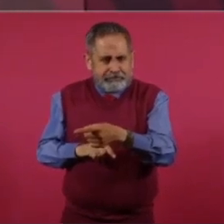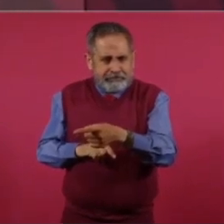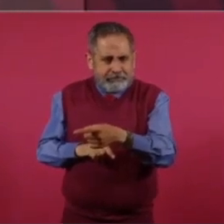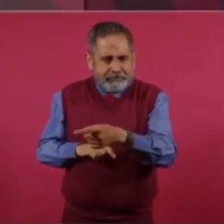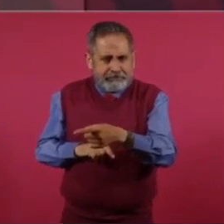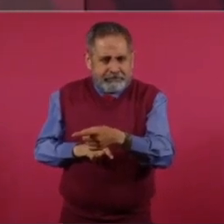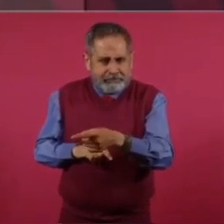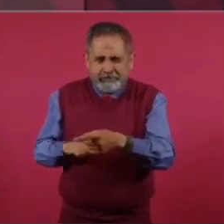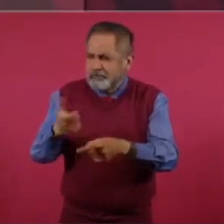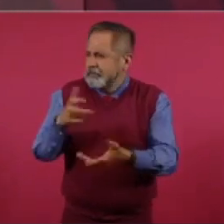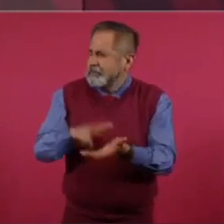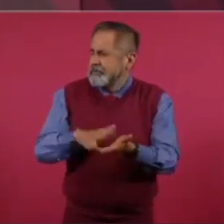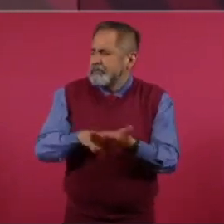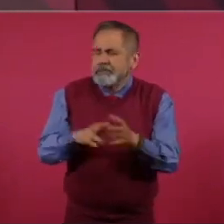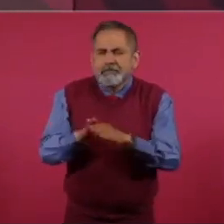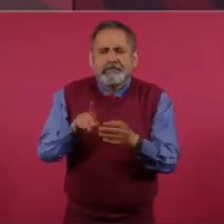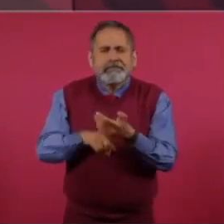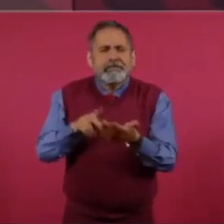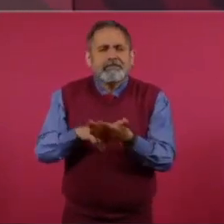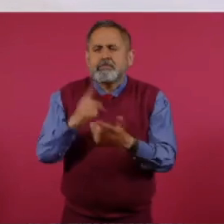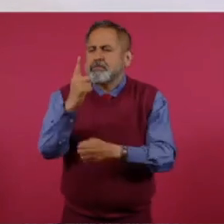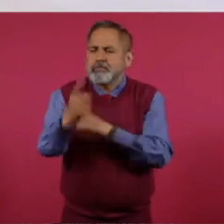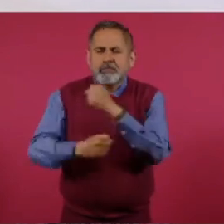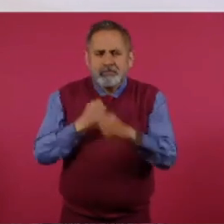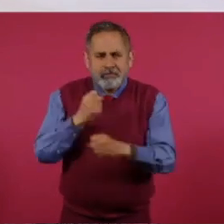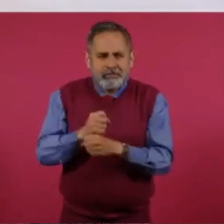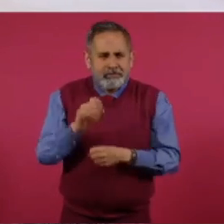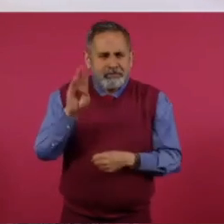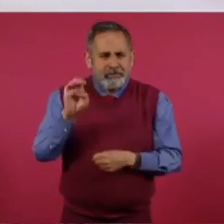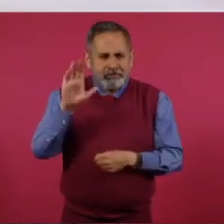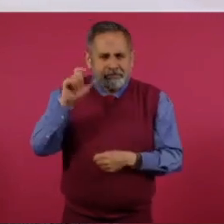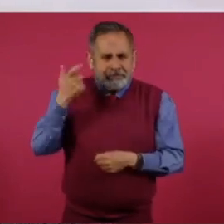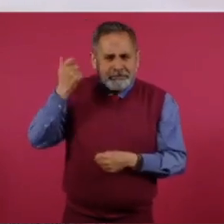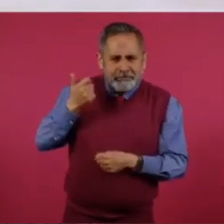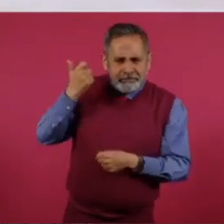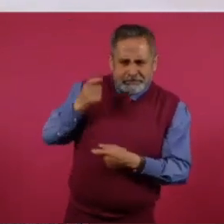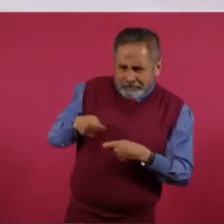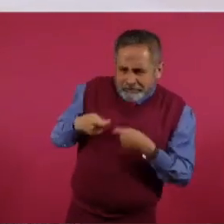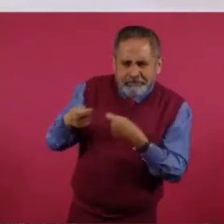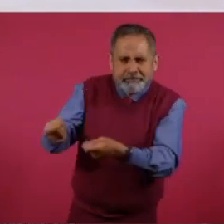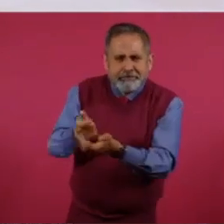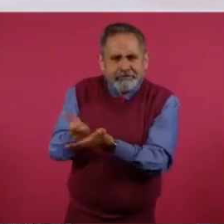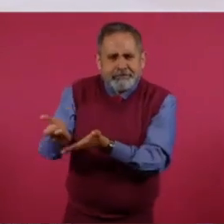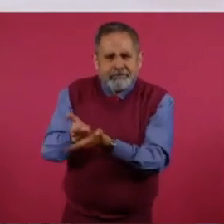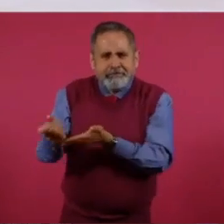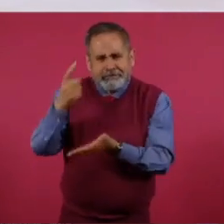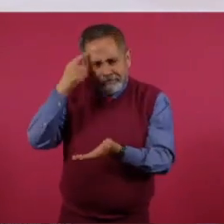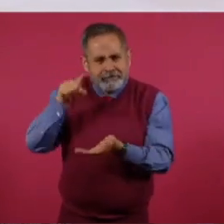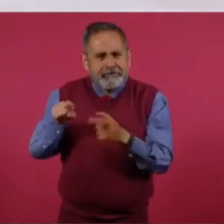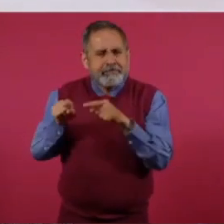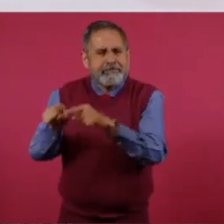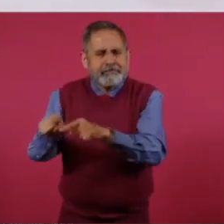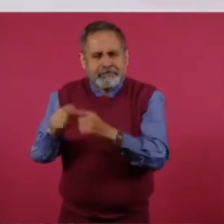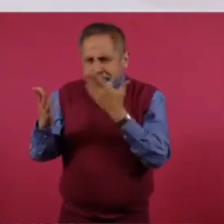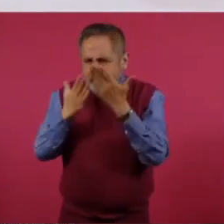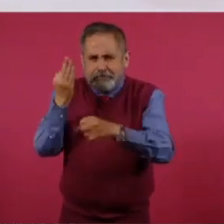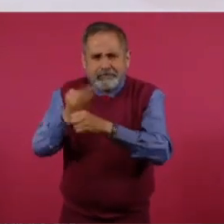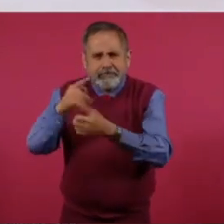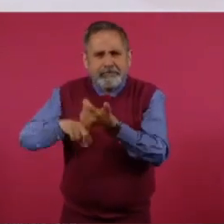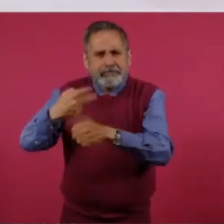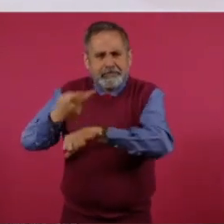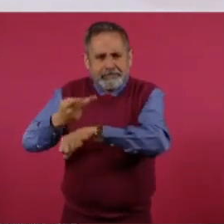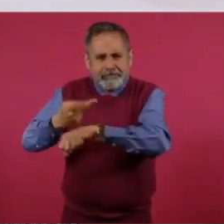¿Cuánto cuesta al año las becas para los estudiantes de